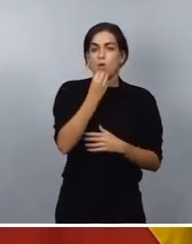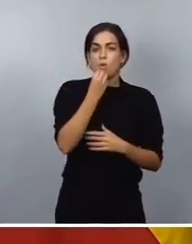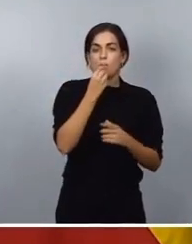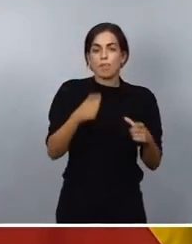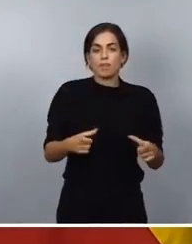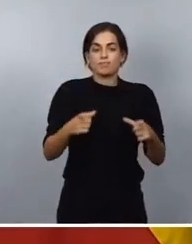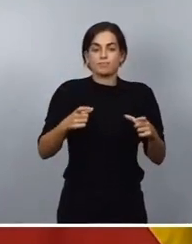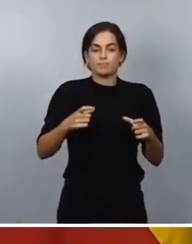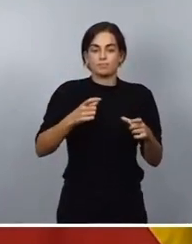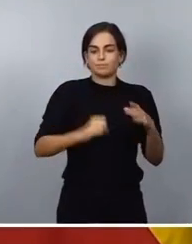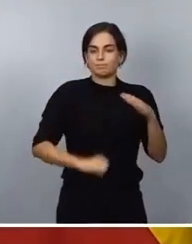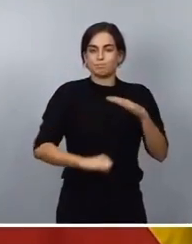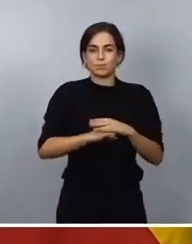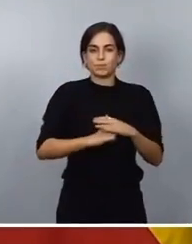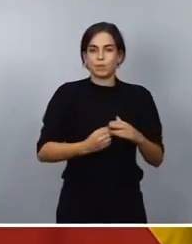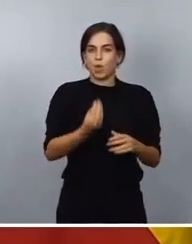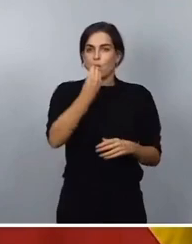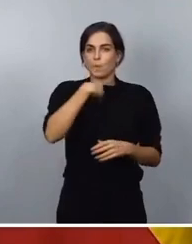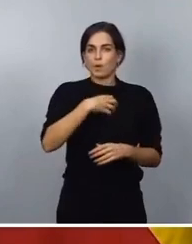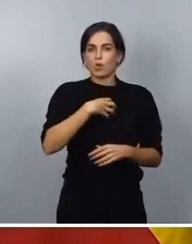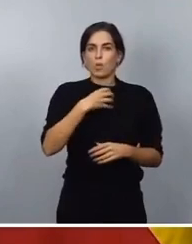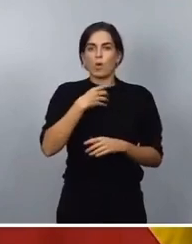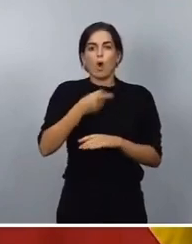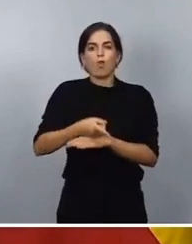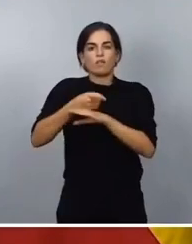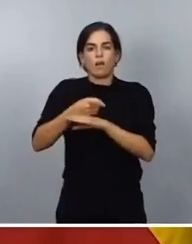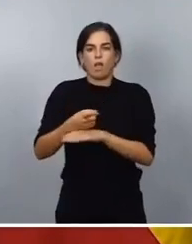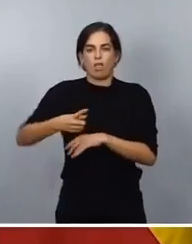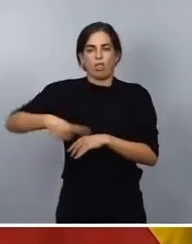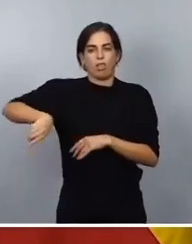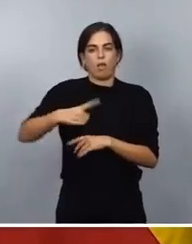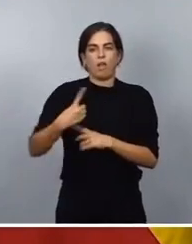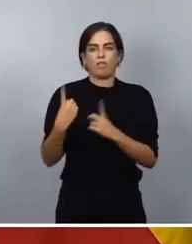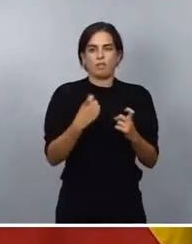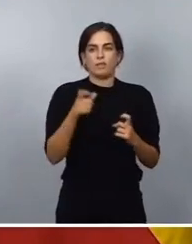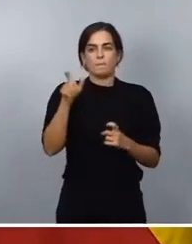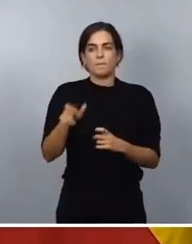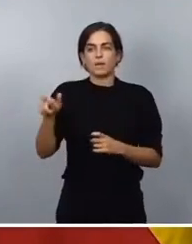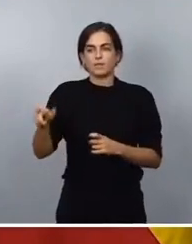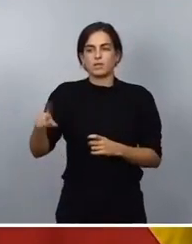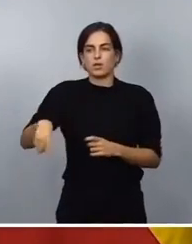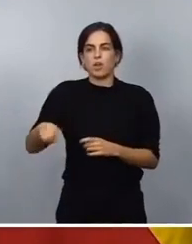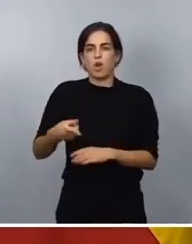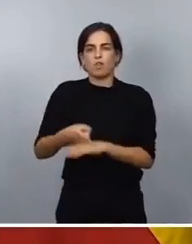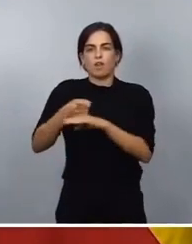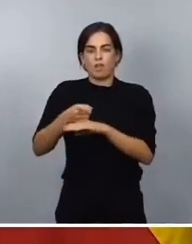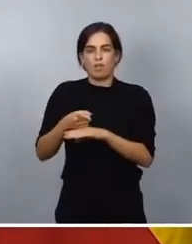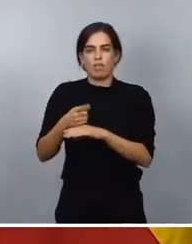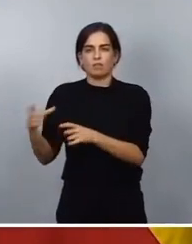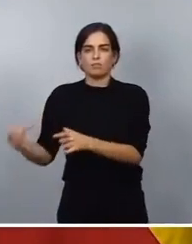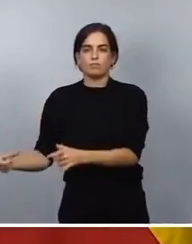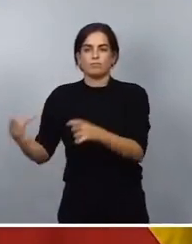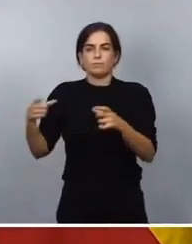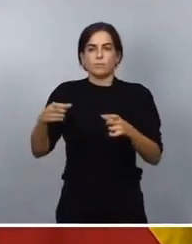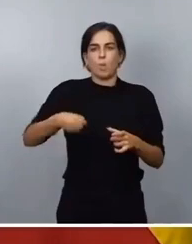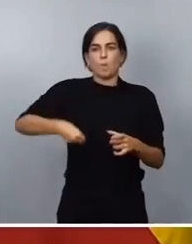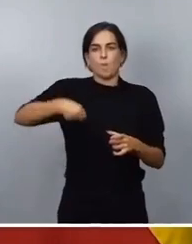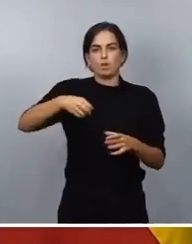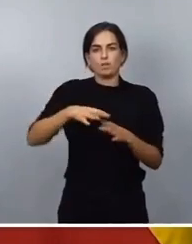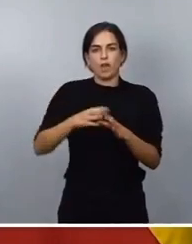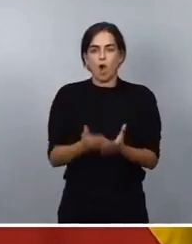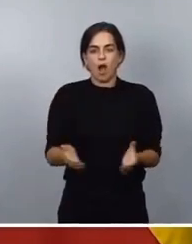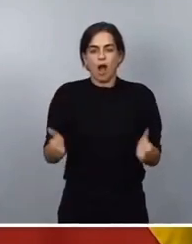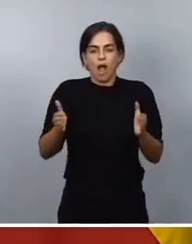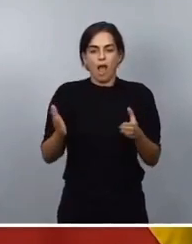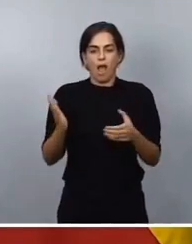introducimos la obligación por parte de los operadores de facilitar una bolsa, una caja, un instrumento para